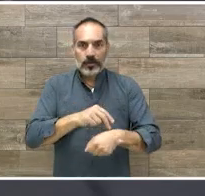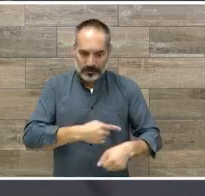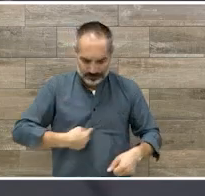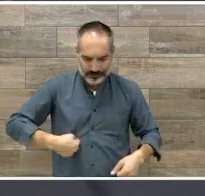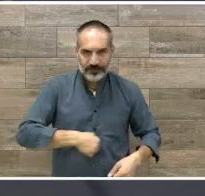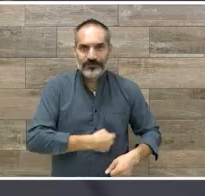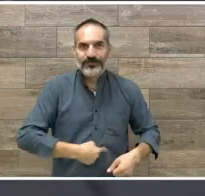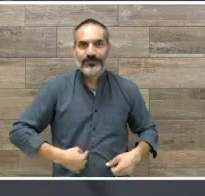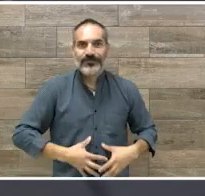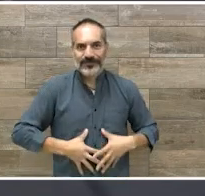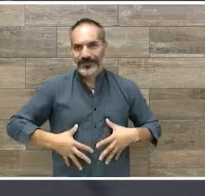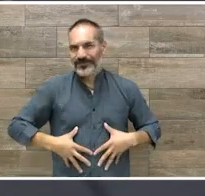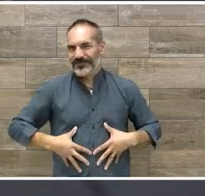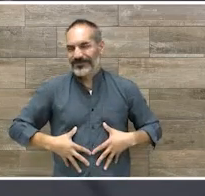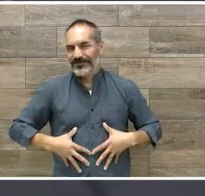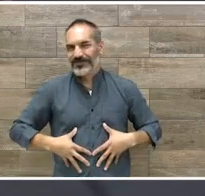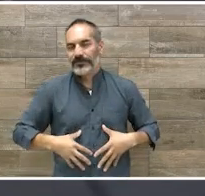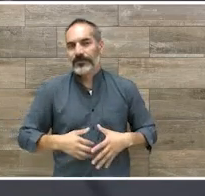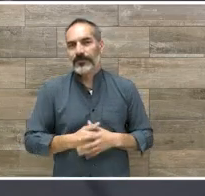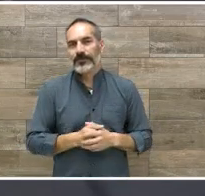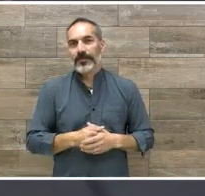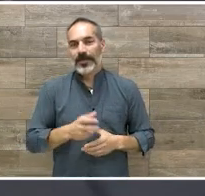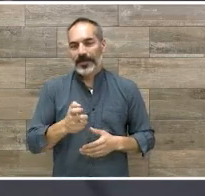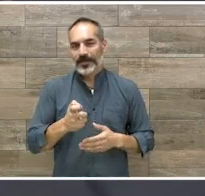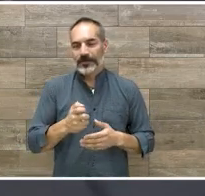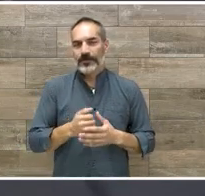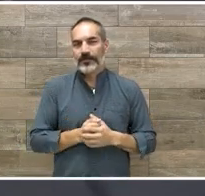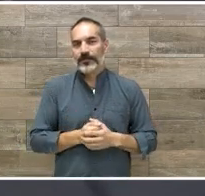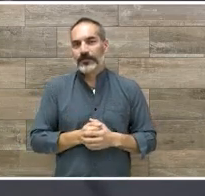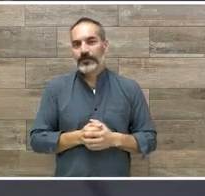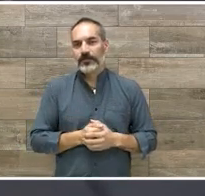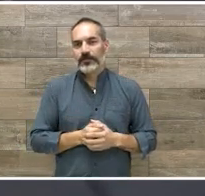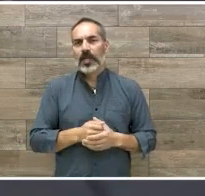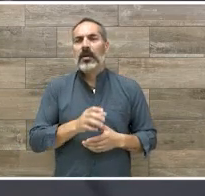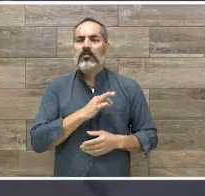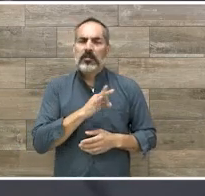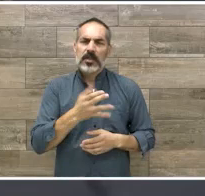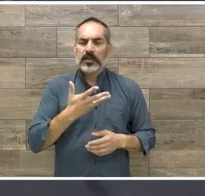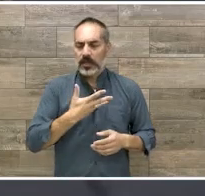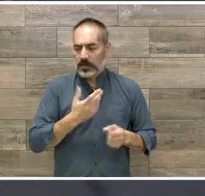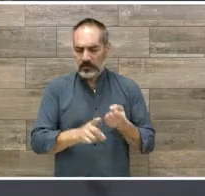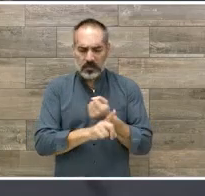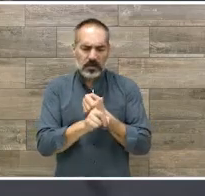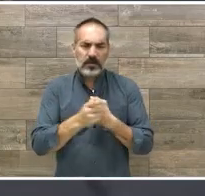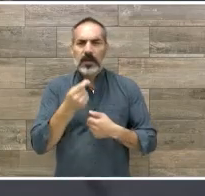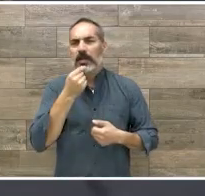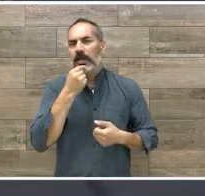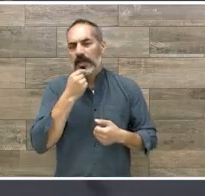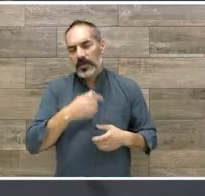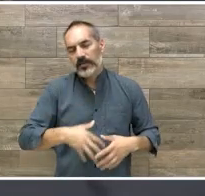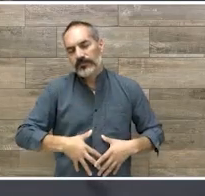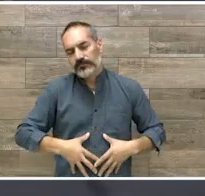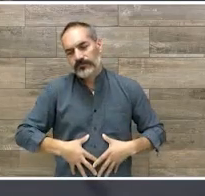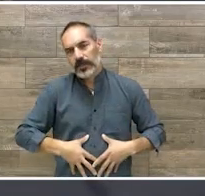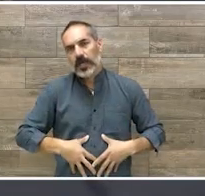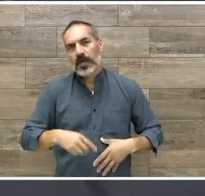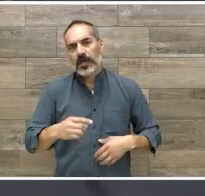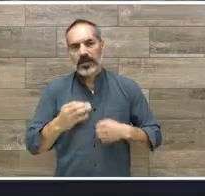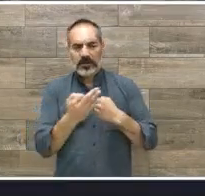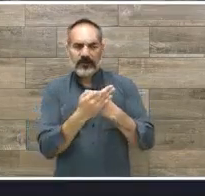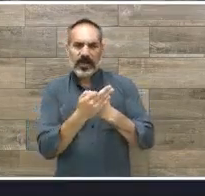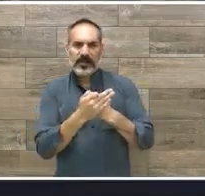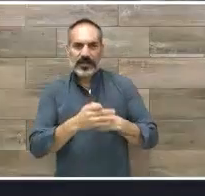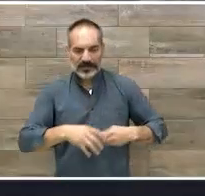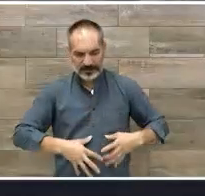tuvo alguna condición en ese sistema el niño que contribuyó a que las defensas bajaran y